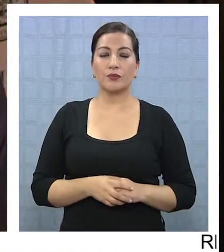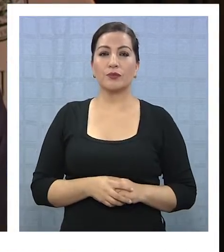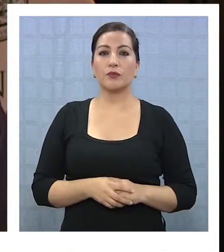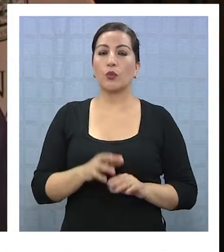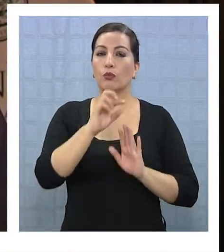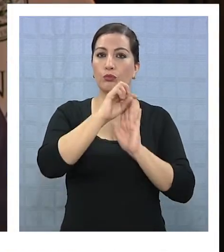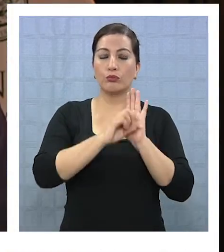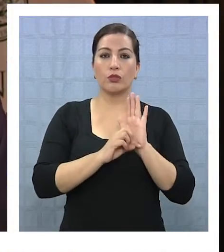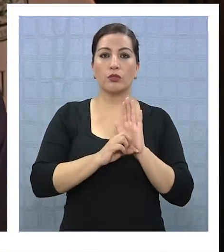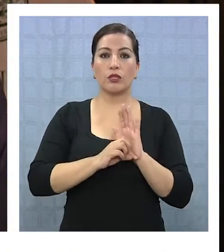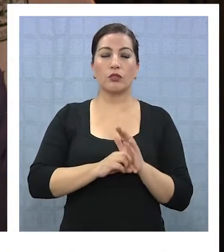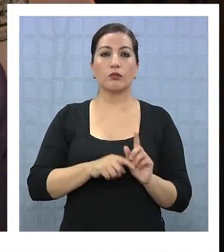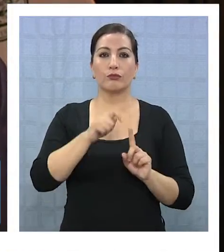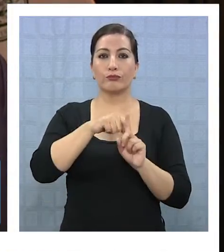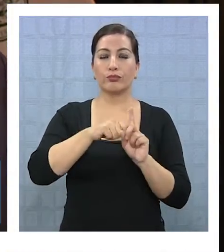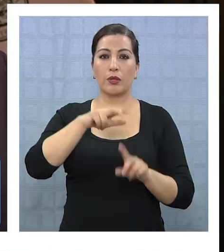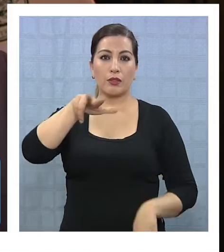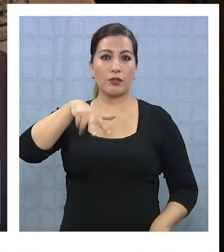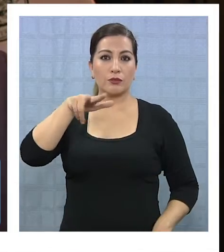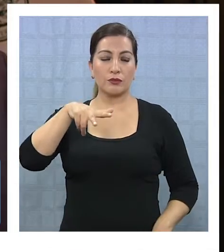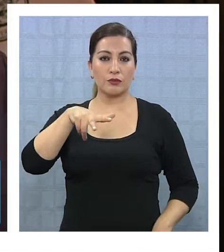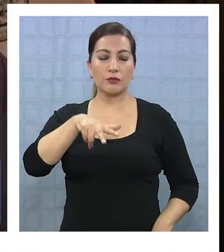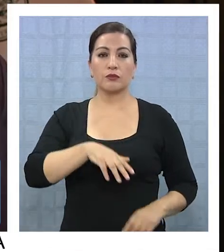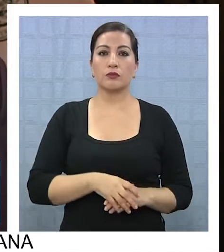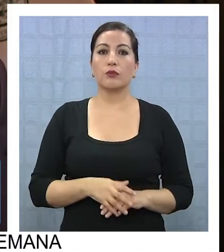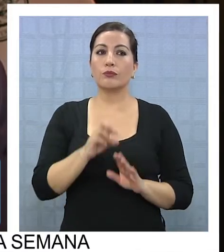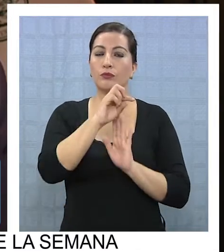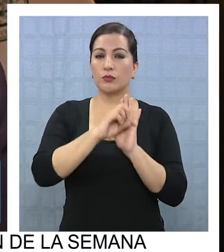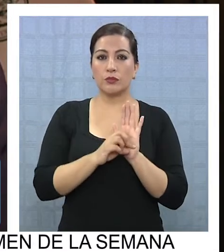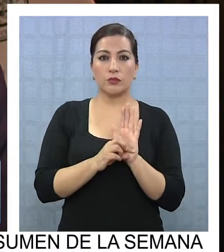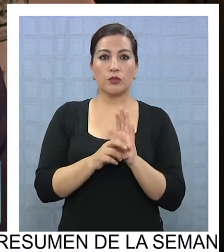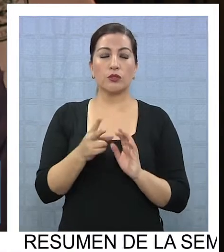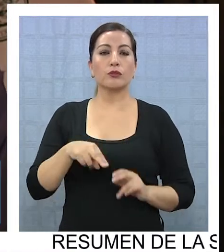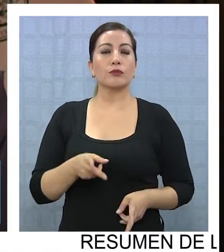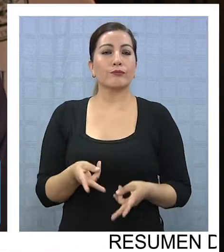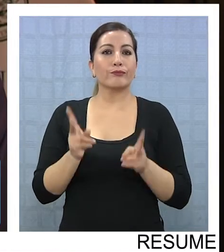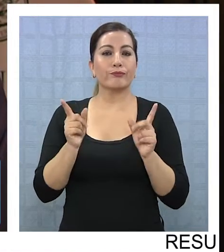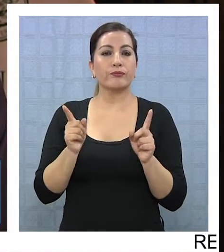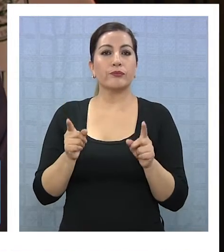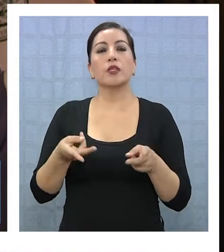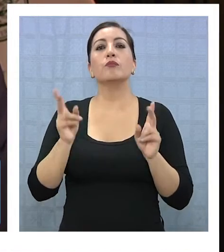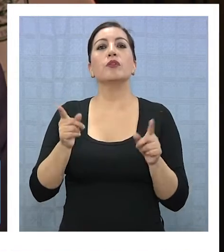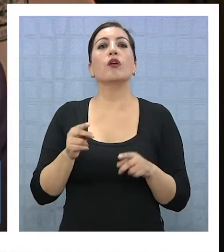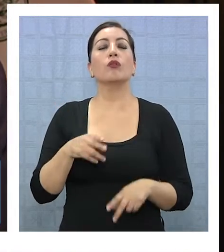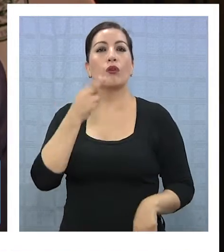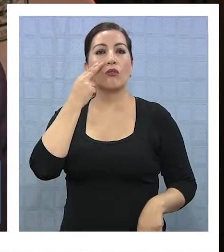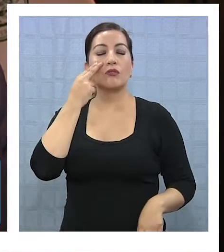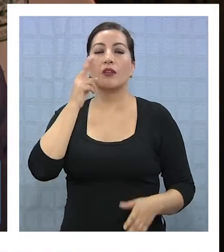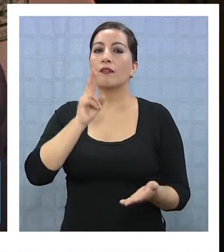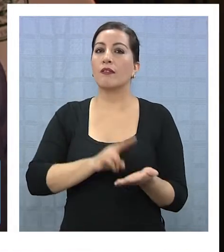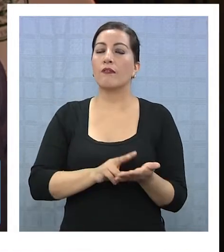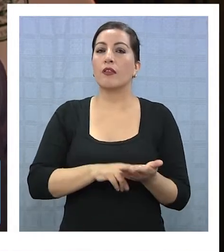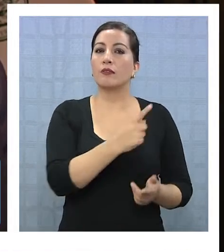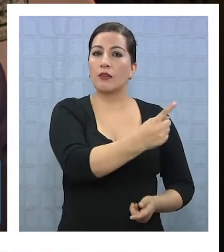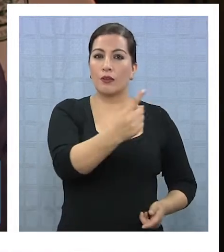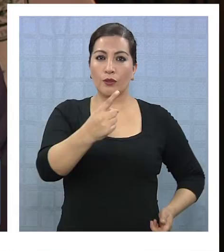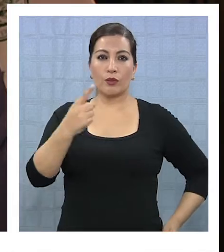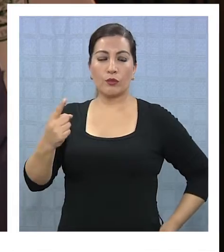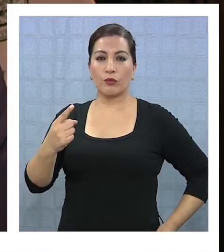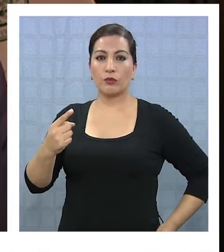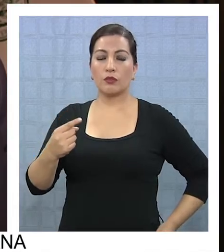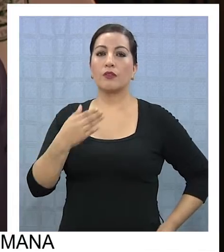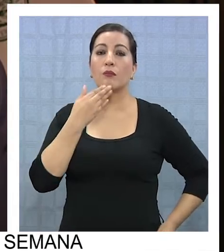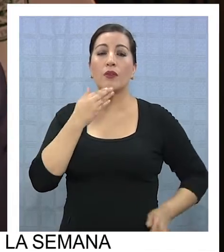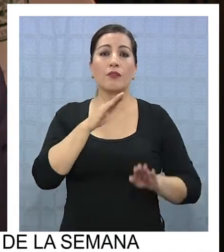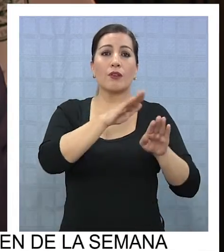proyecto de 18 meses, un proyecto que nos permitió conocer las realidades, de conocer también y